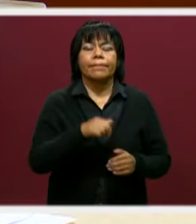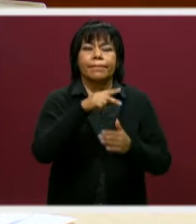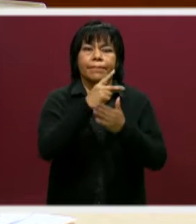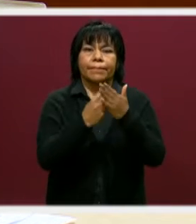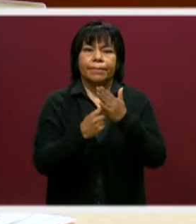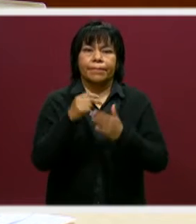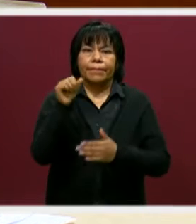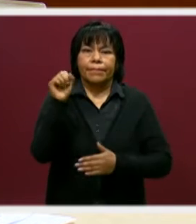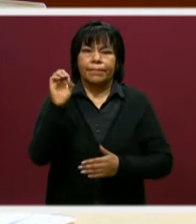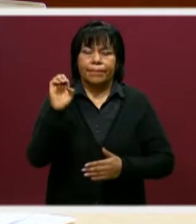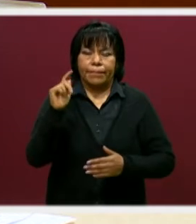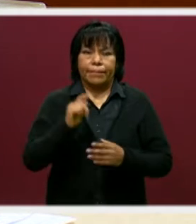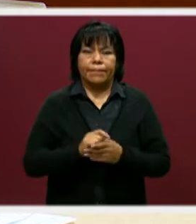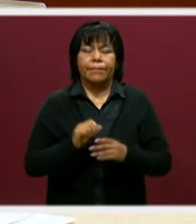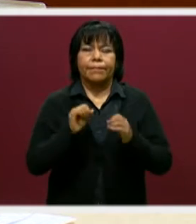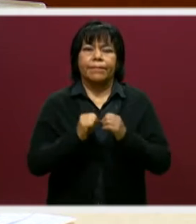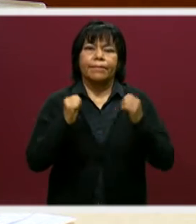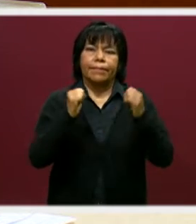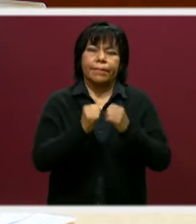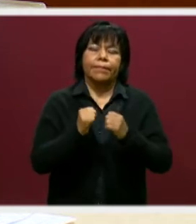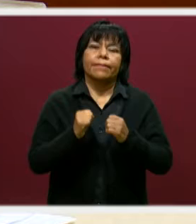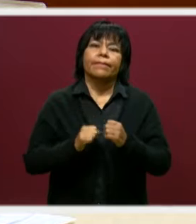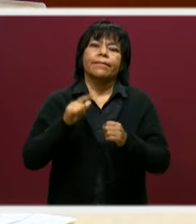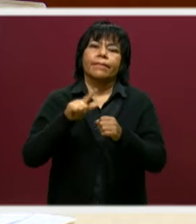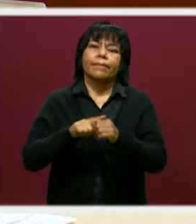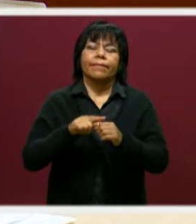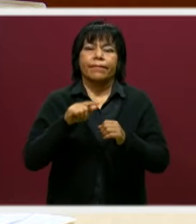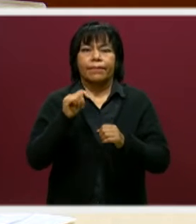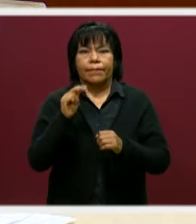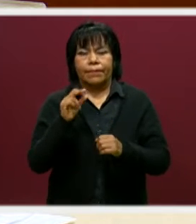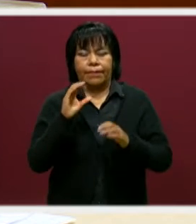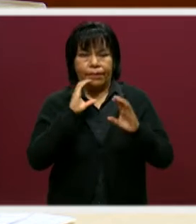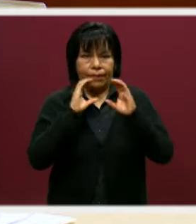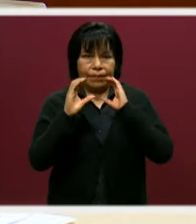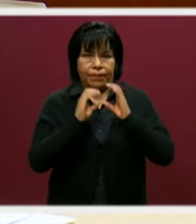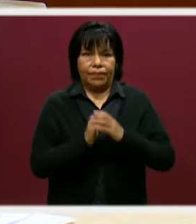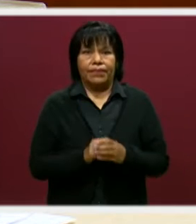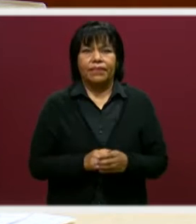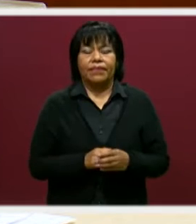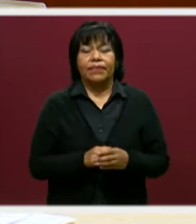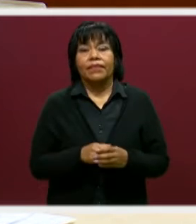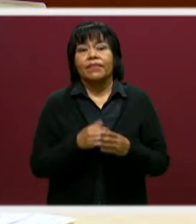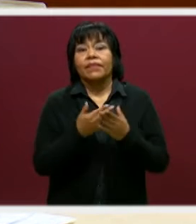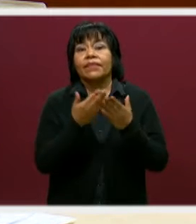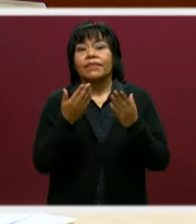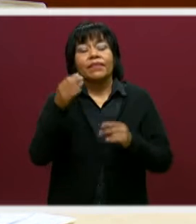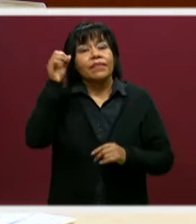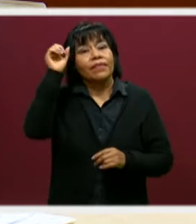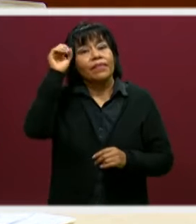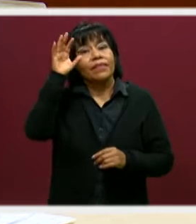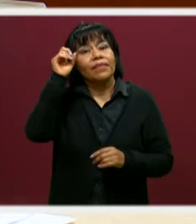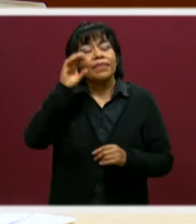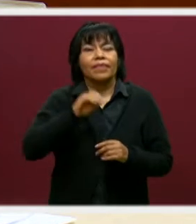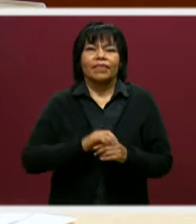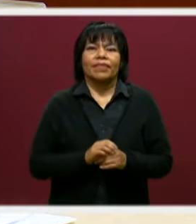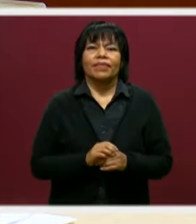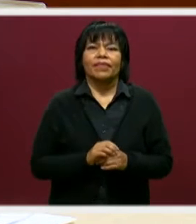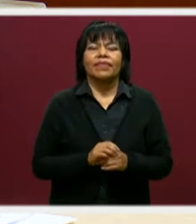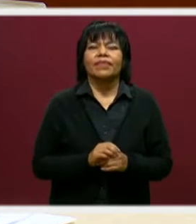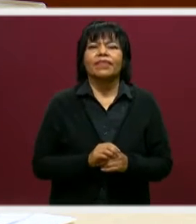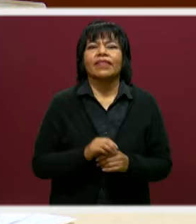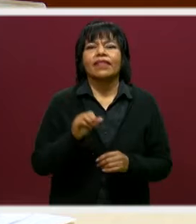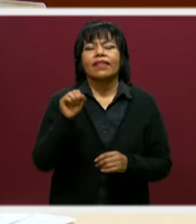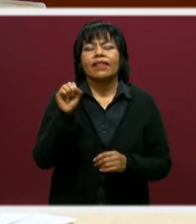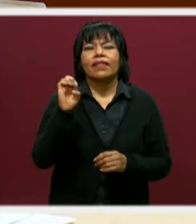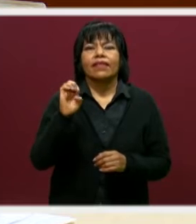Secretaría de Educación y del Sistema Estatal de Telecomunicaciones. Fíjese que estamos transmitiendo totalmente en vivo a través de nuestras